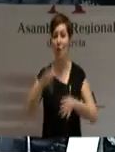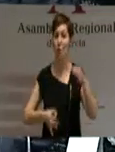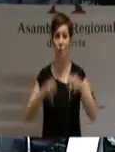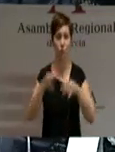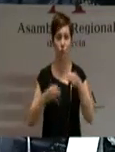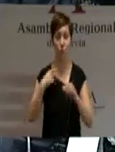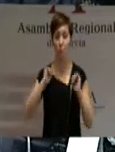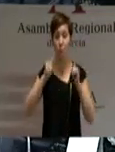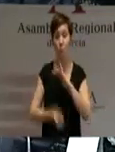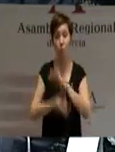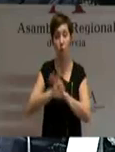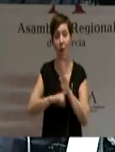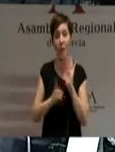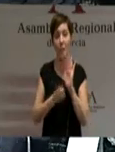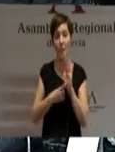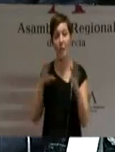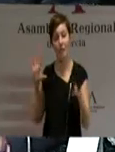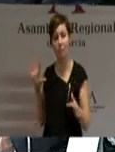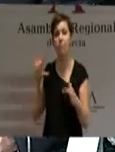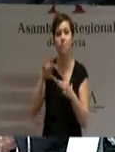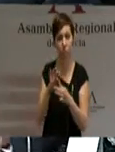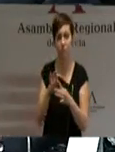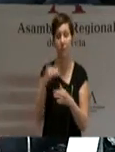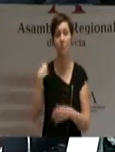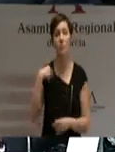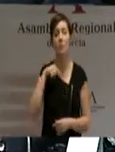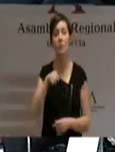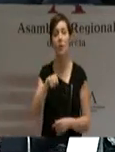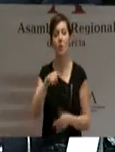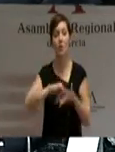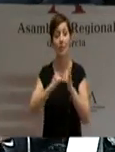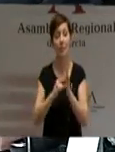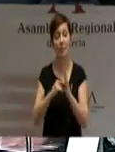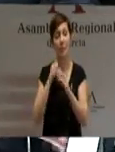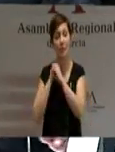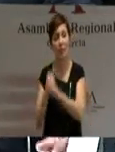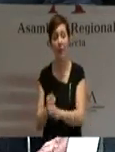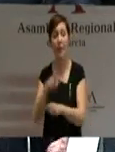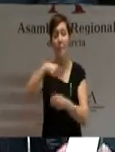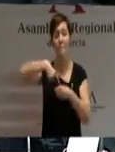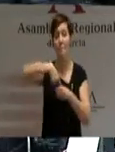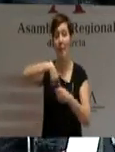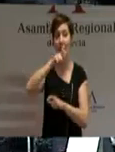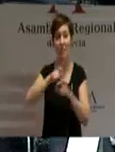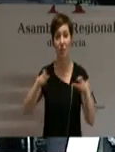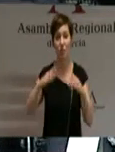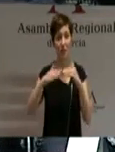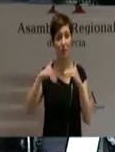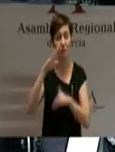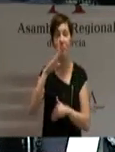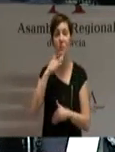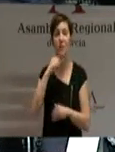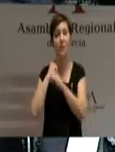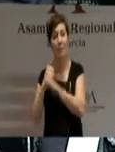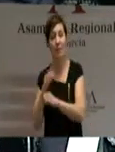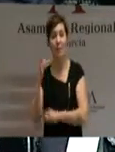fue creado. Un sistema que ha de seguir ampliando el número de plazas para personas mayores dependientes y personas con